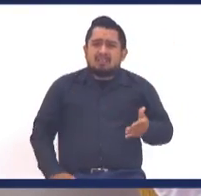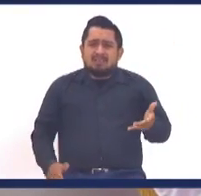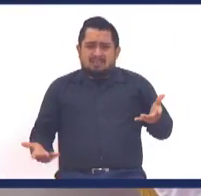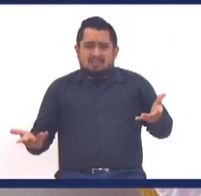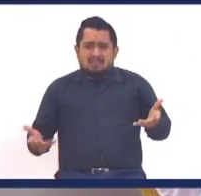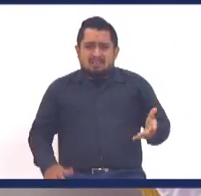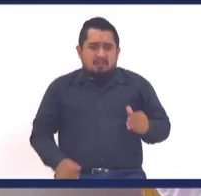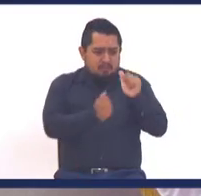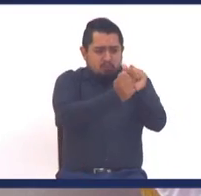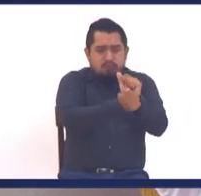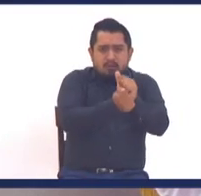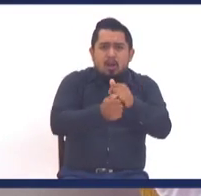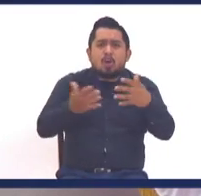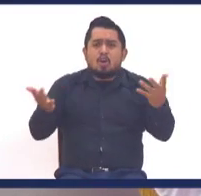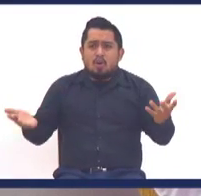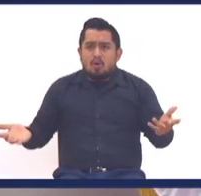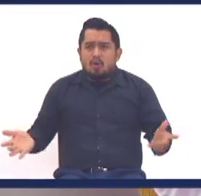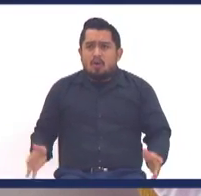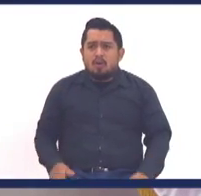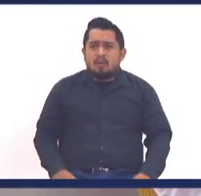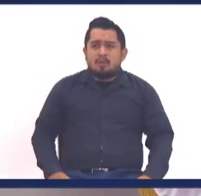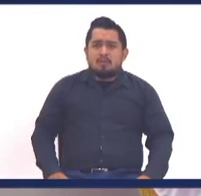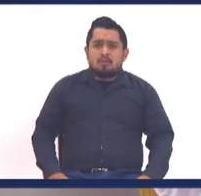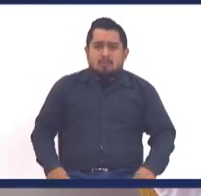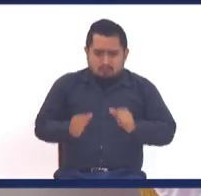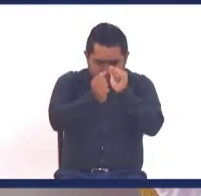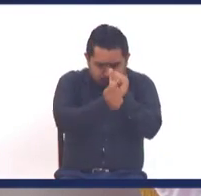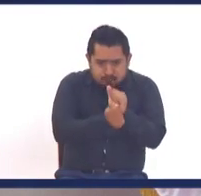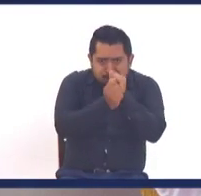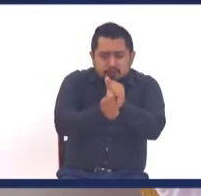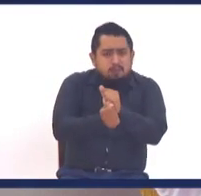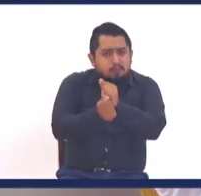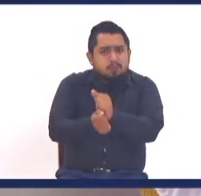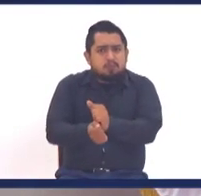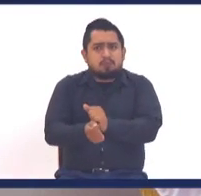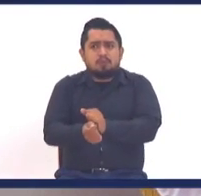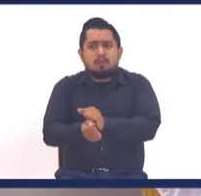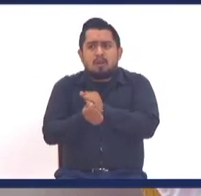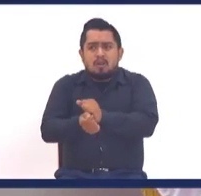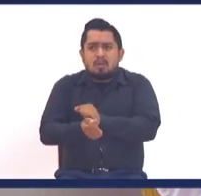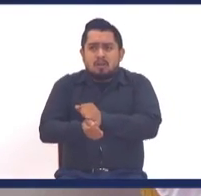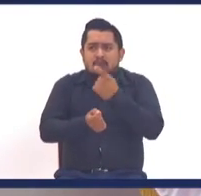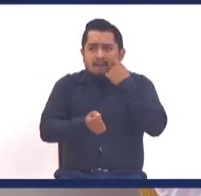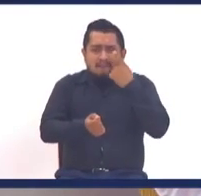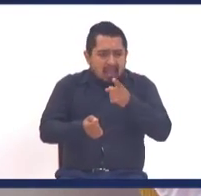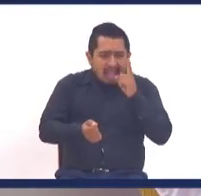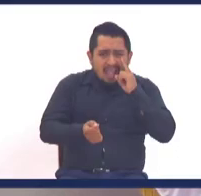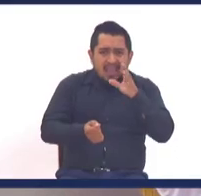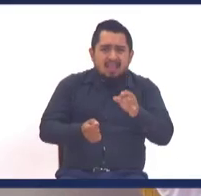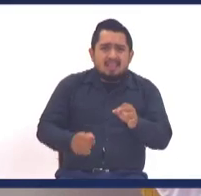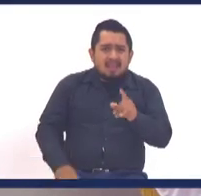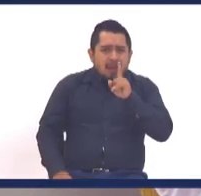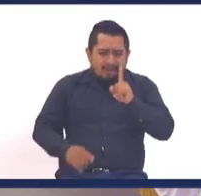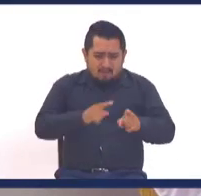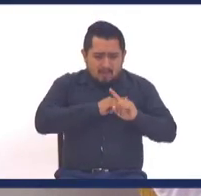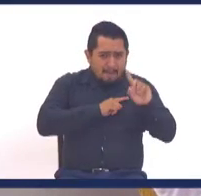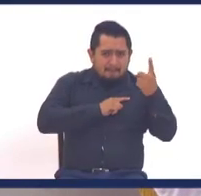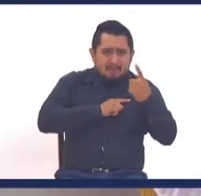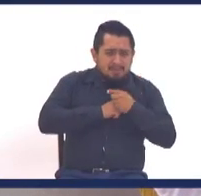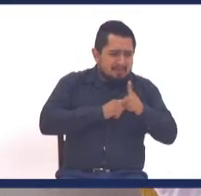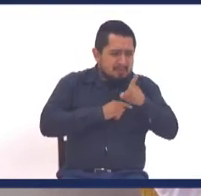¿cómo crees que los traía? Los traía amarrados, los venían humillando a los primeros cristianos,